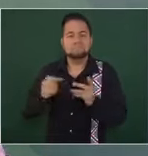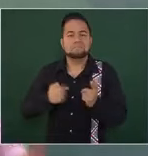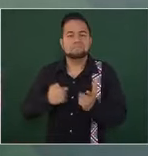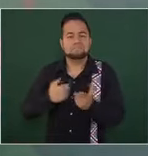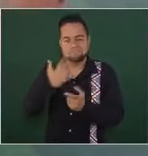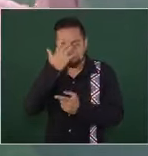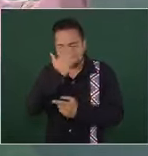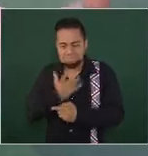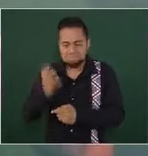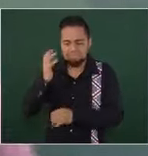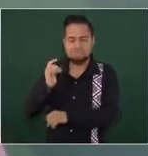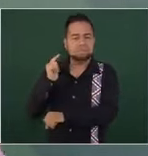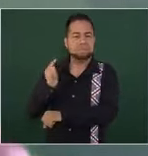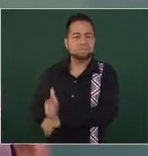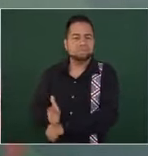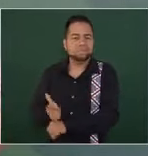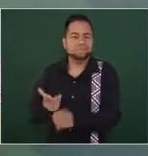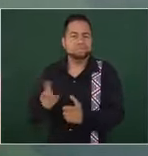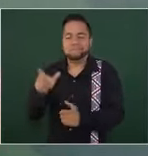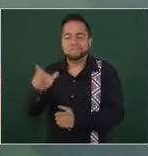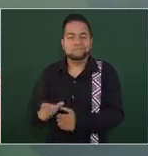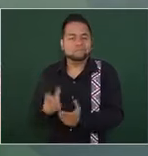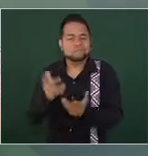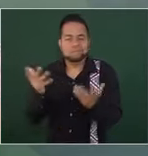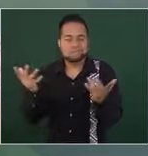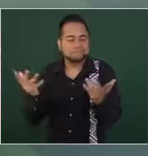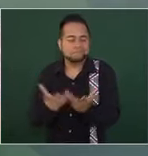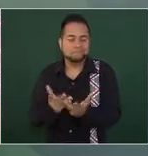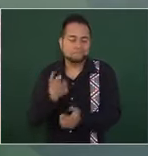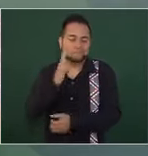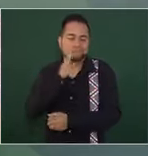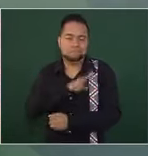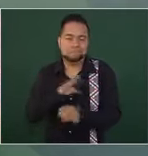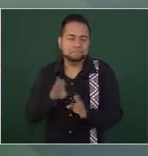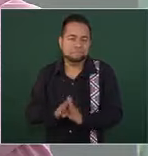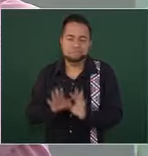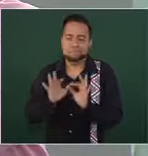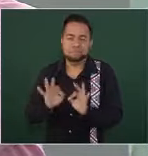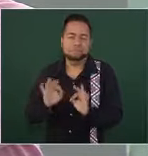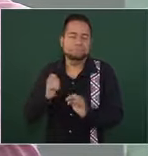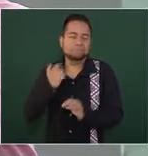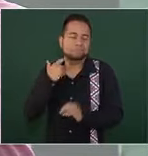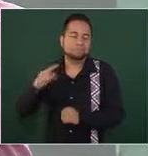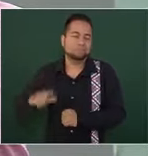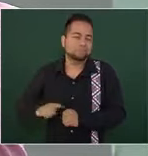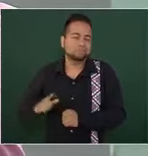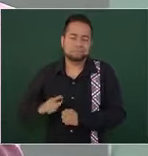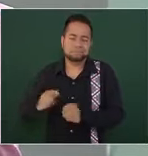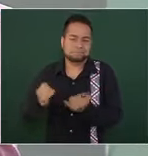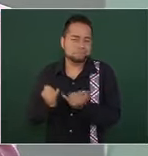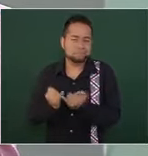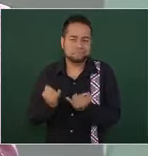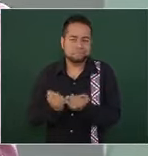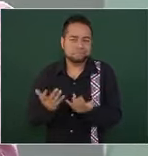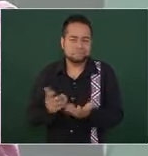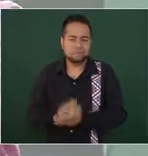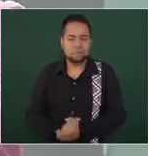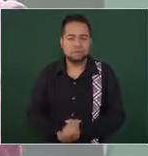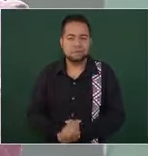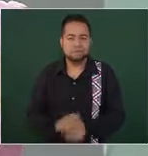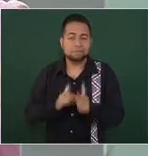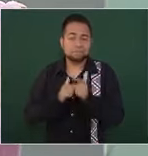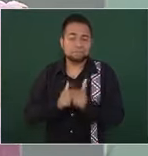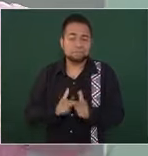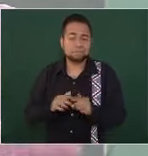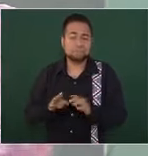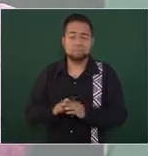y actuaron como conservadores manteniendo el